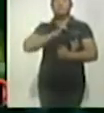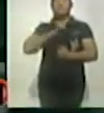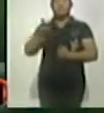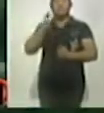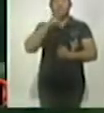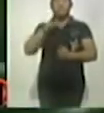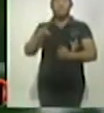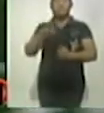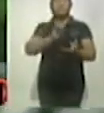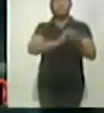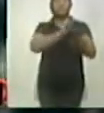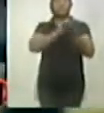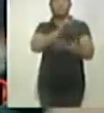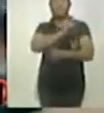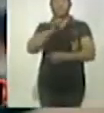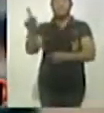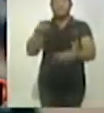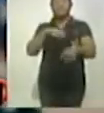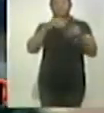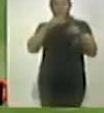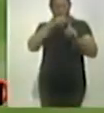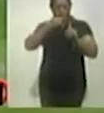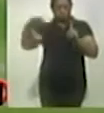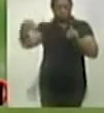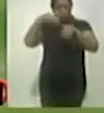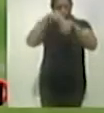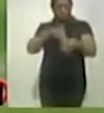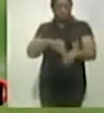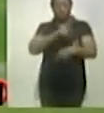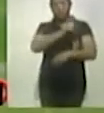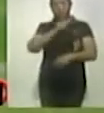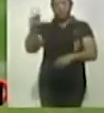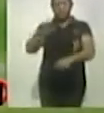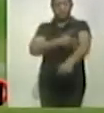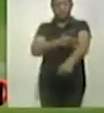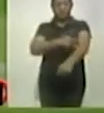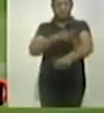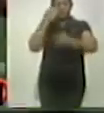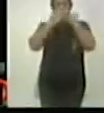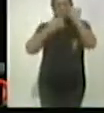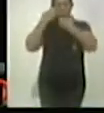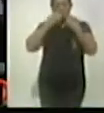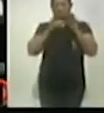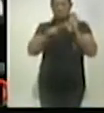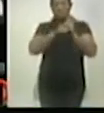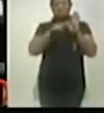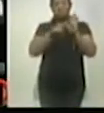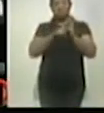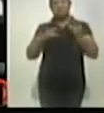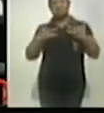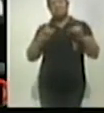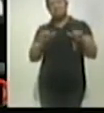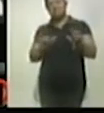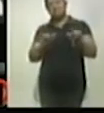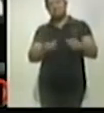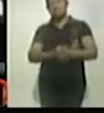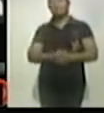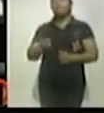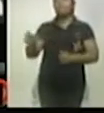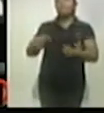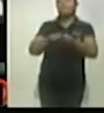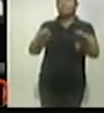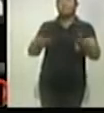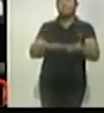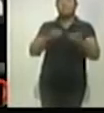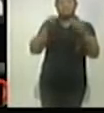que gracias a la disciplina de sus jugadores, en todas las pruebas han salido negativos. Ha sido un equipo muy disciplinado, eso